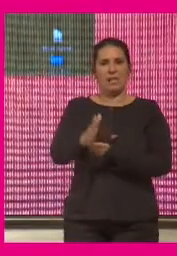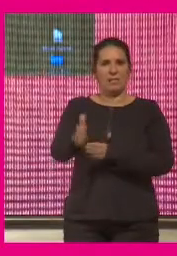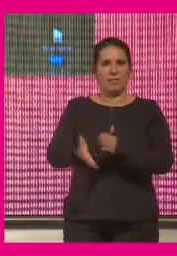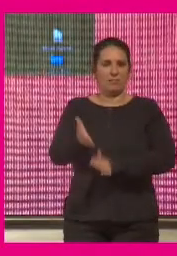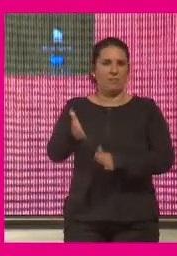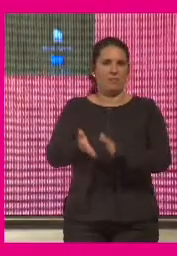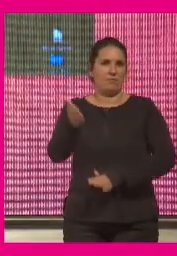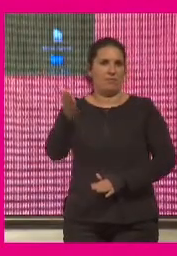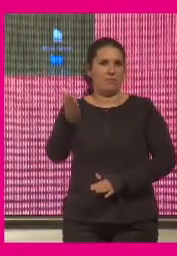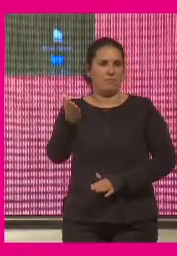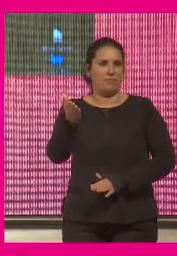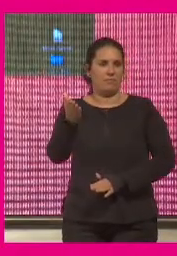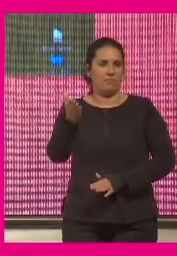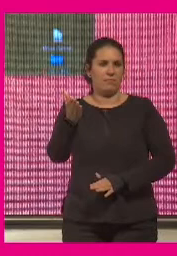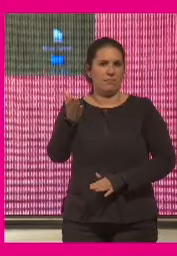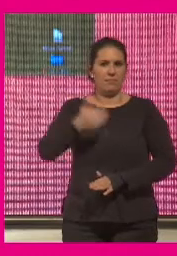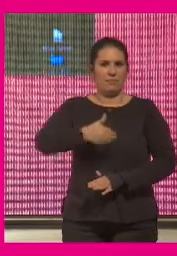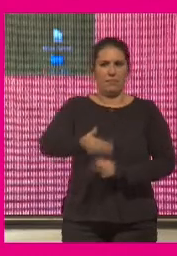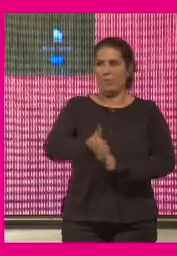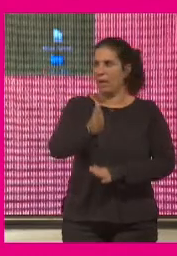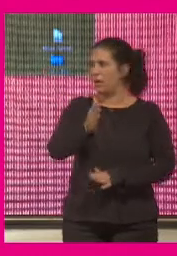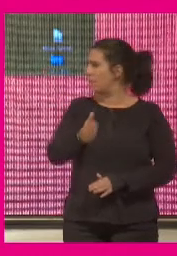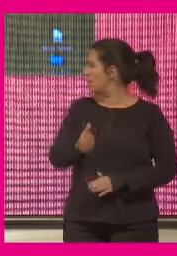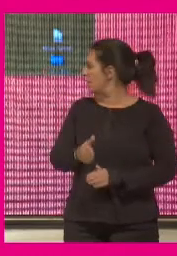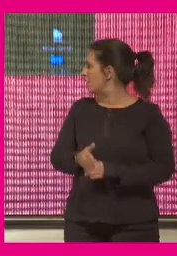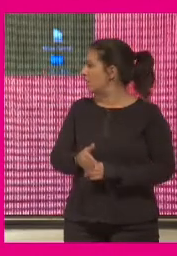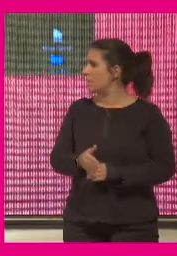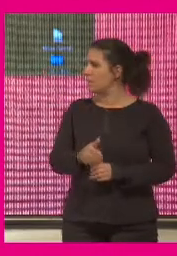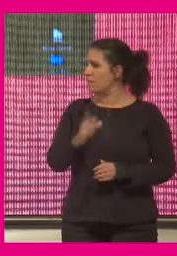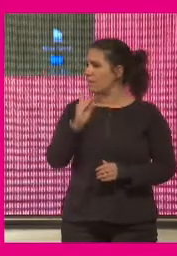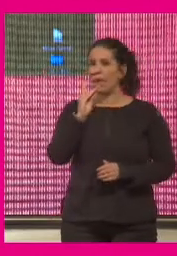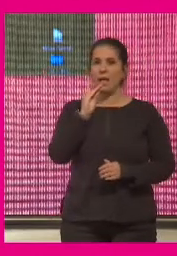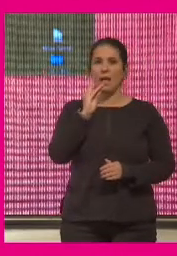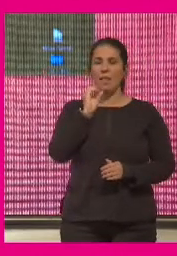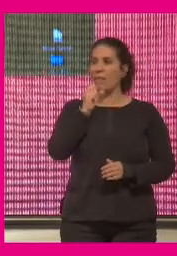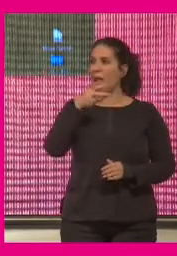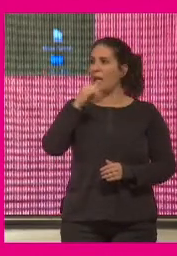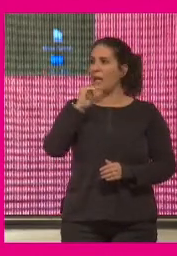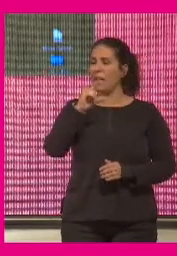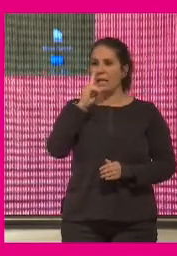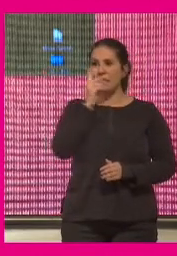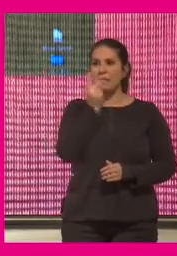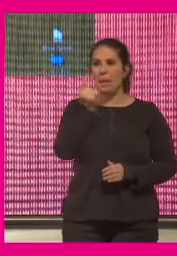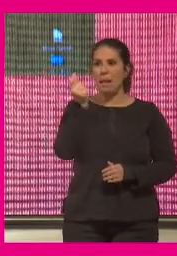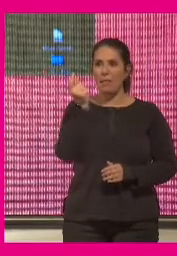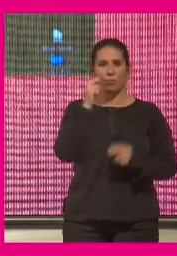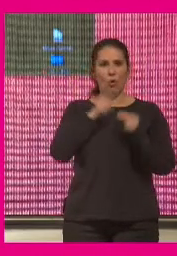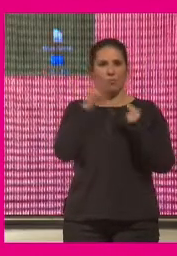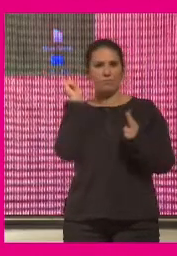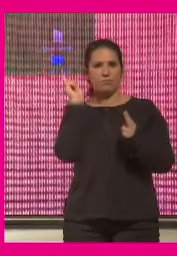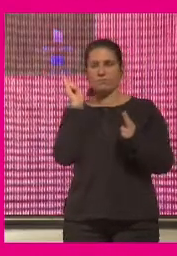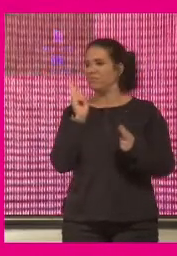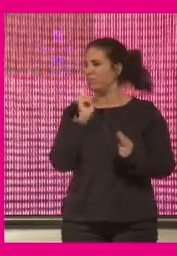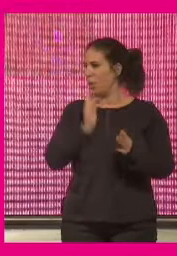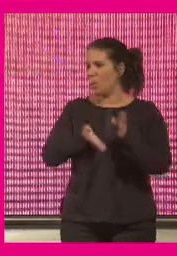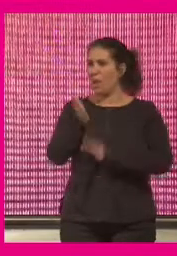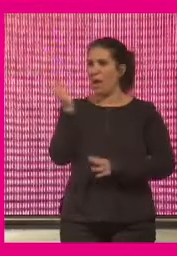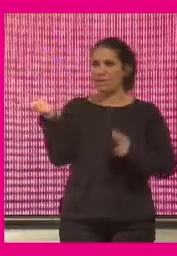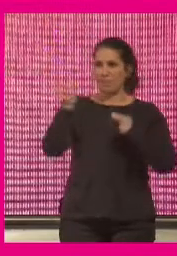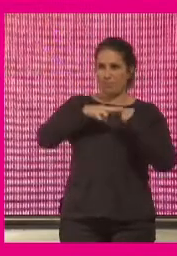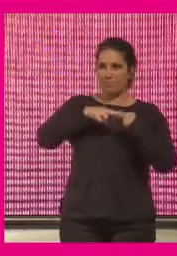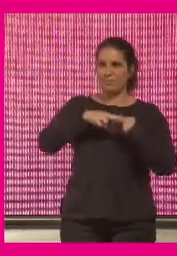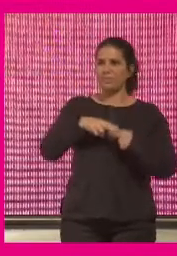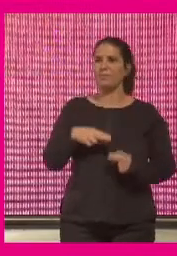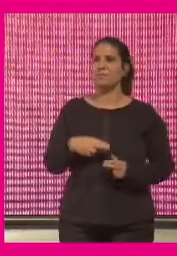tengamos delante no sé si se nos ha escapado Daniel si se nos ha escapado bueno pues ahora van a por él ahora